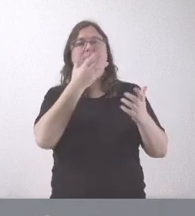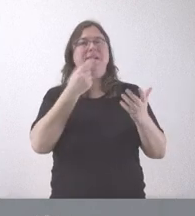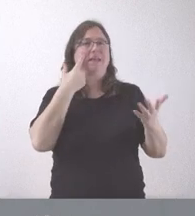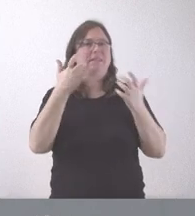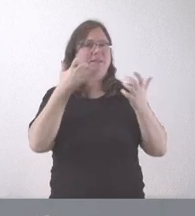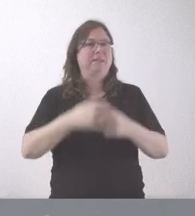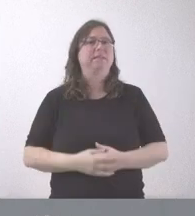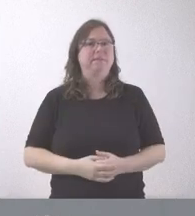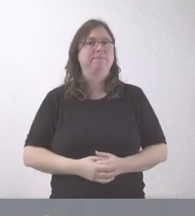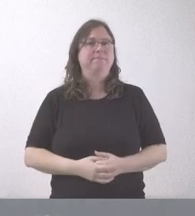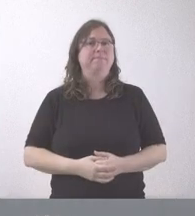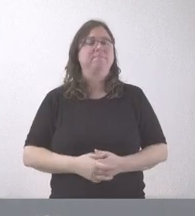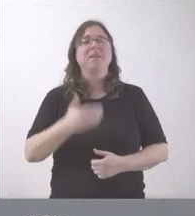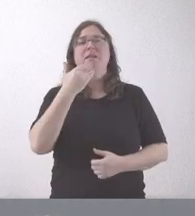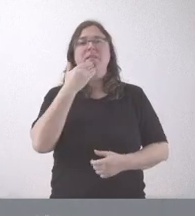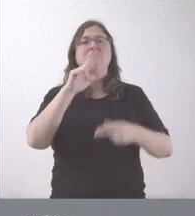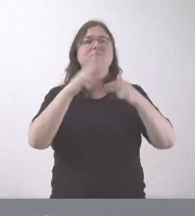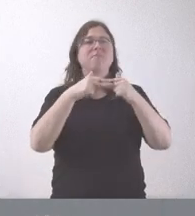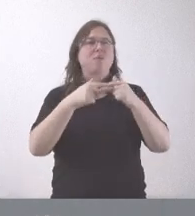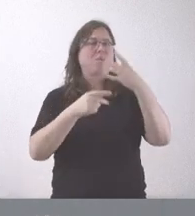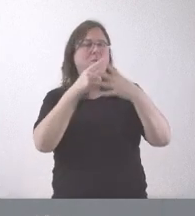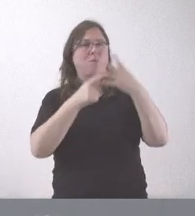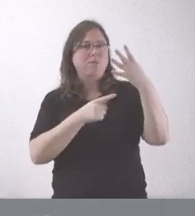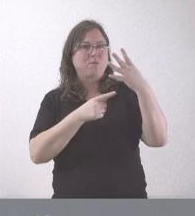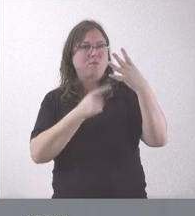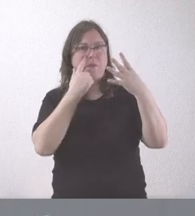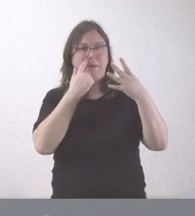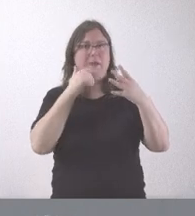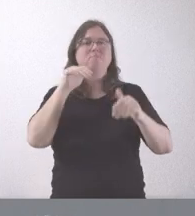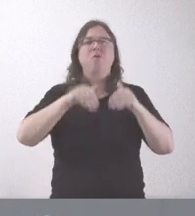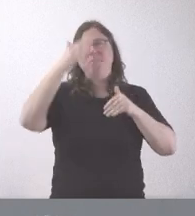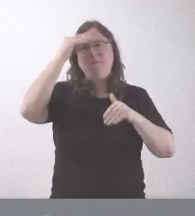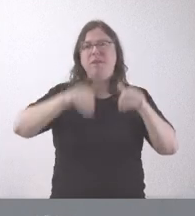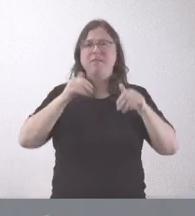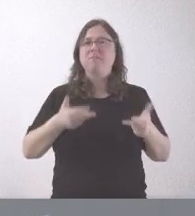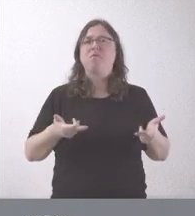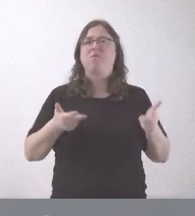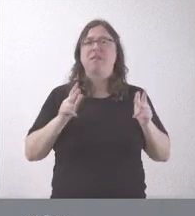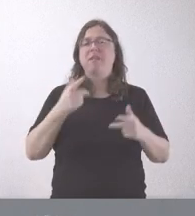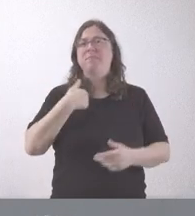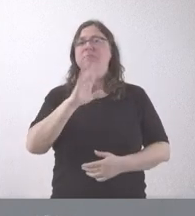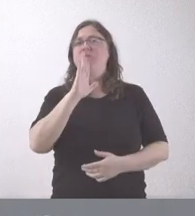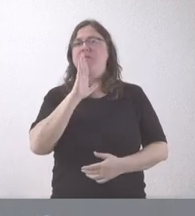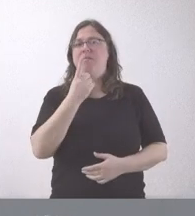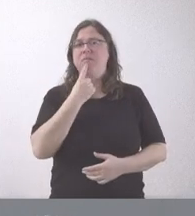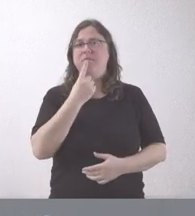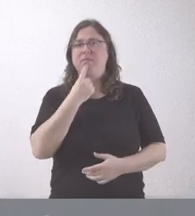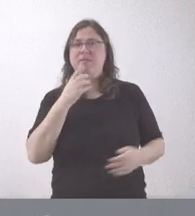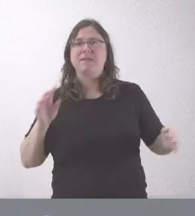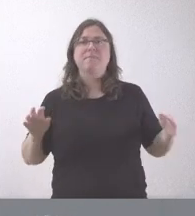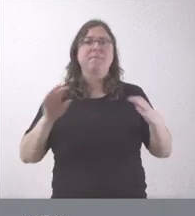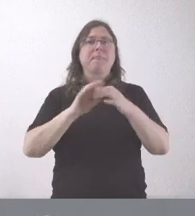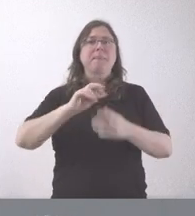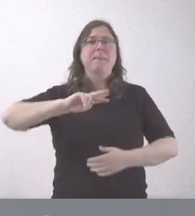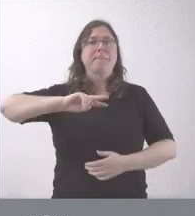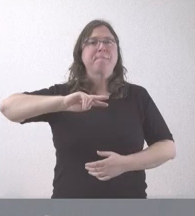tenía, como les digo, únicamente cuatro alegaciones. La más importante de ellas es la Secretaría de Estado de Morera Democrática, que tenía que ver, como usted citaba bien, en relación con la titularidad del